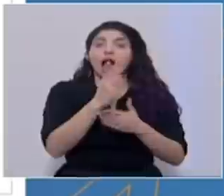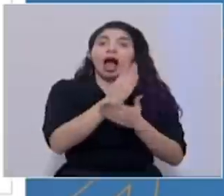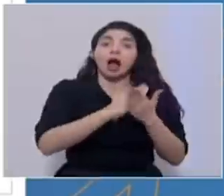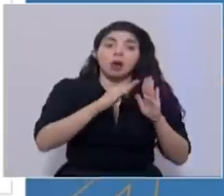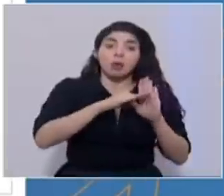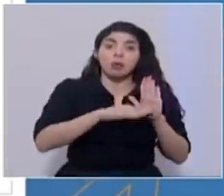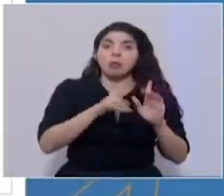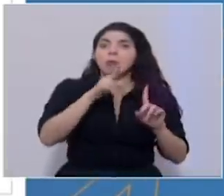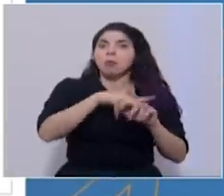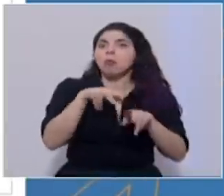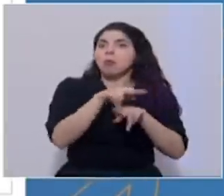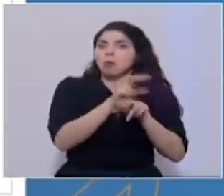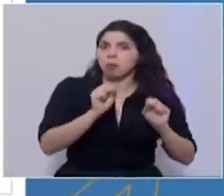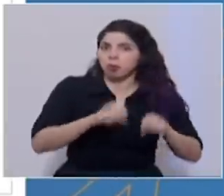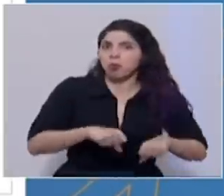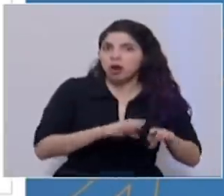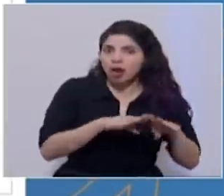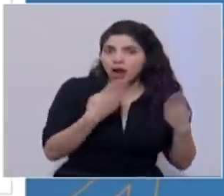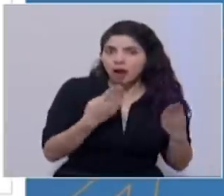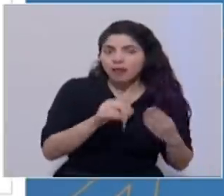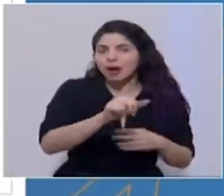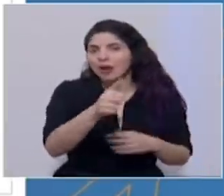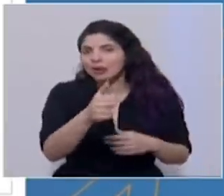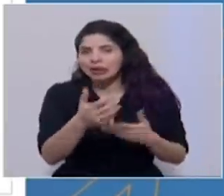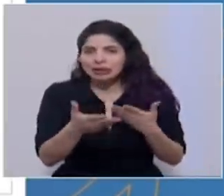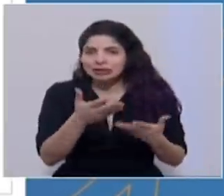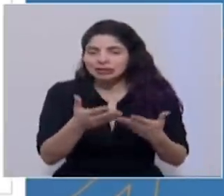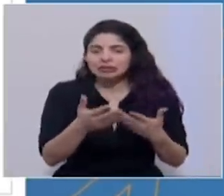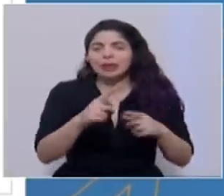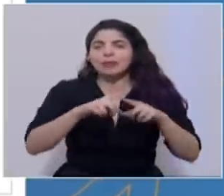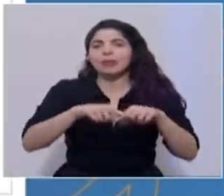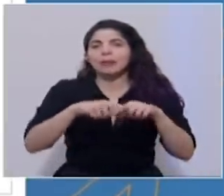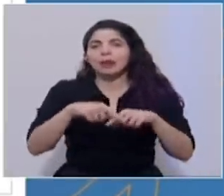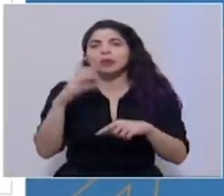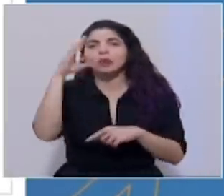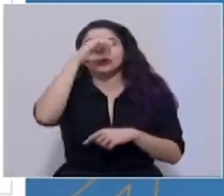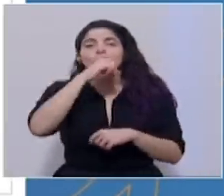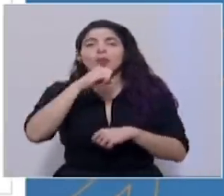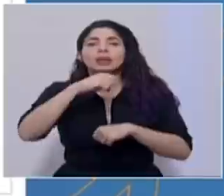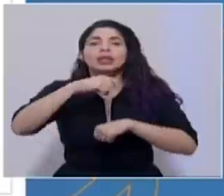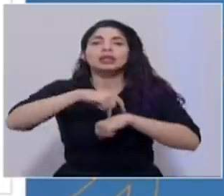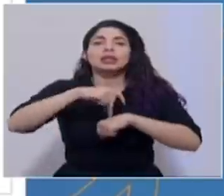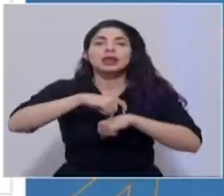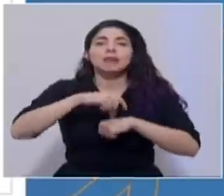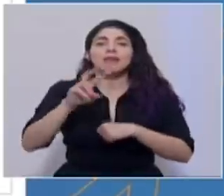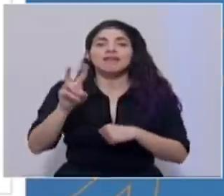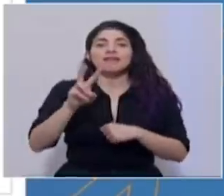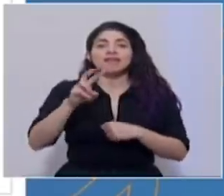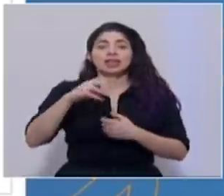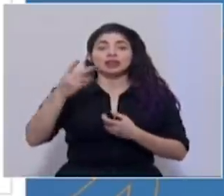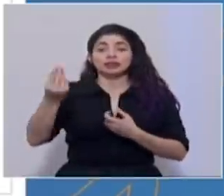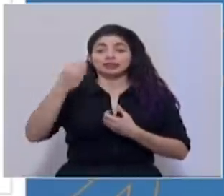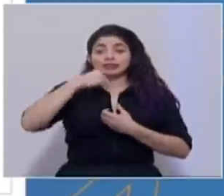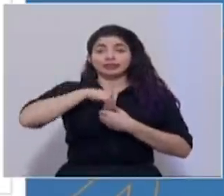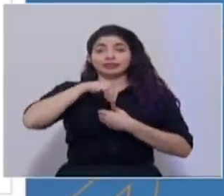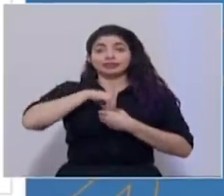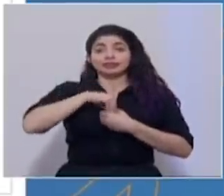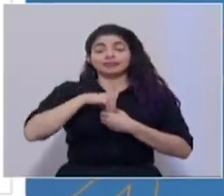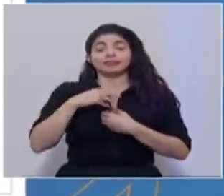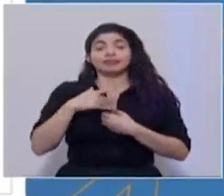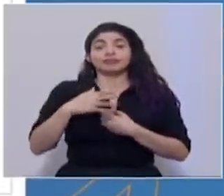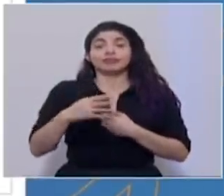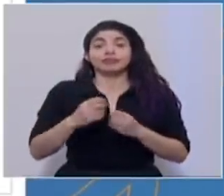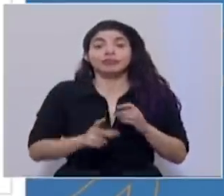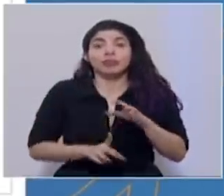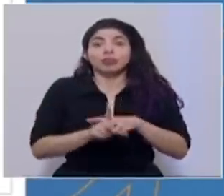supervisión y también considerando los periodos de incubación y de seguimiento de los